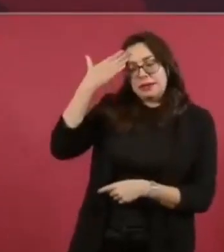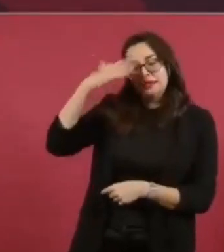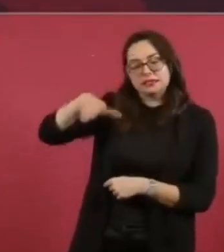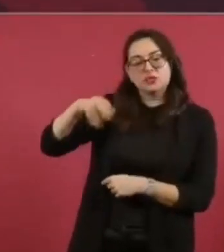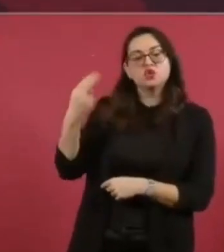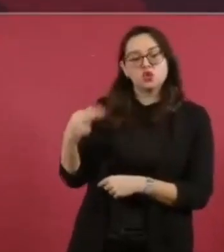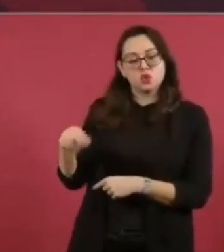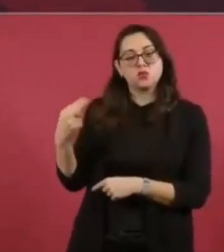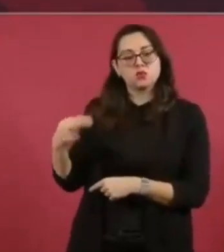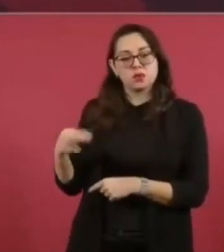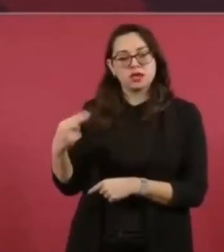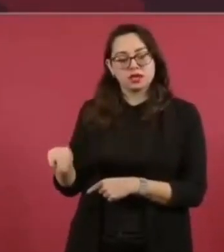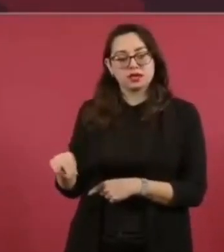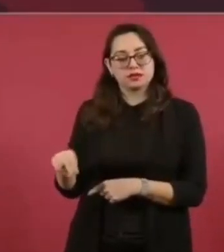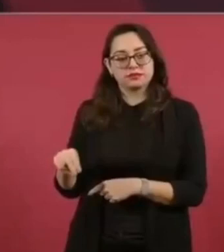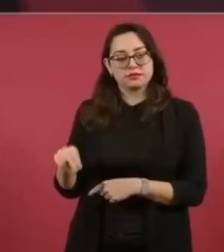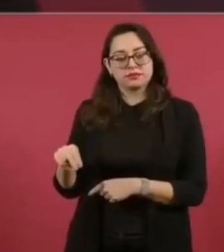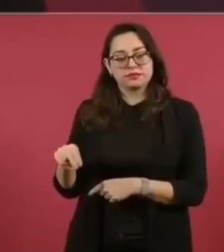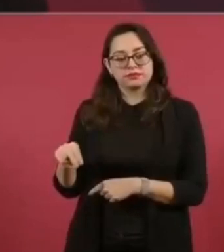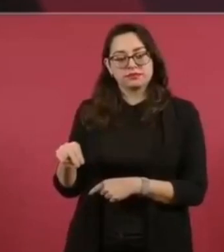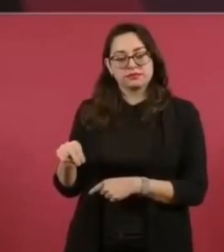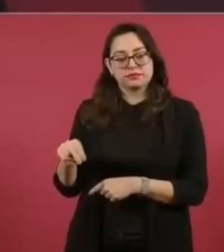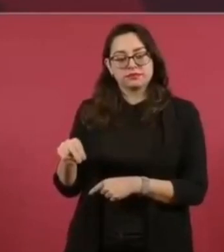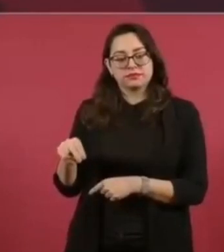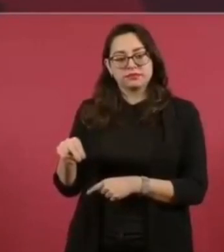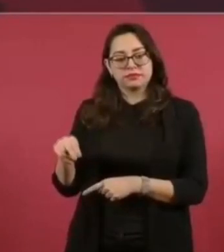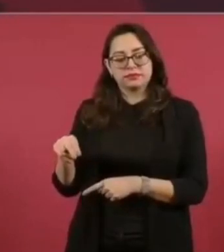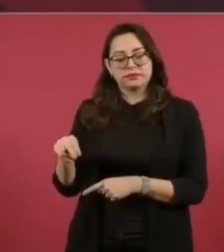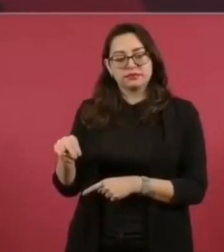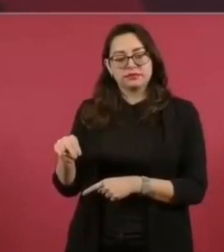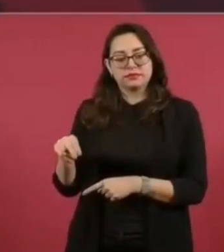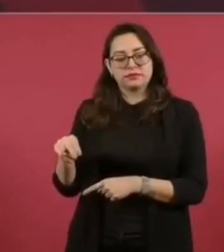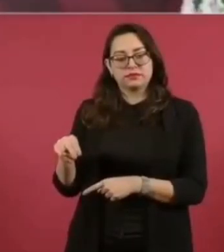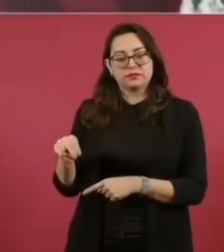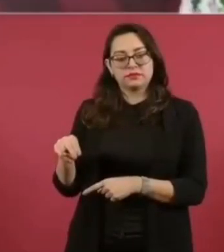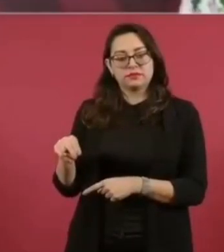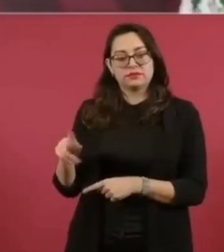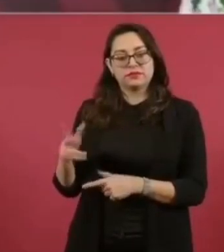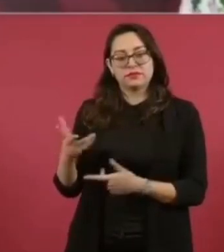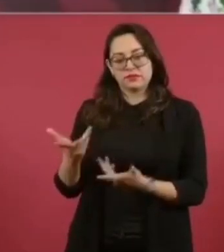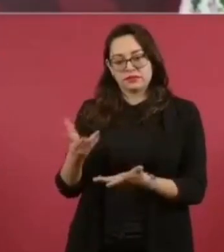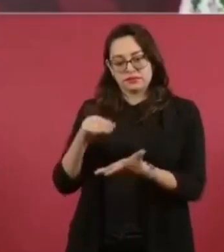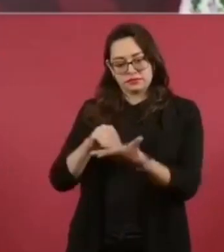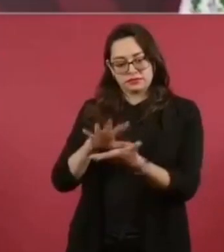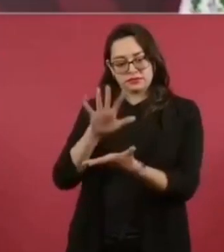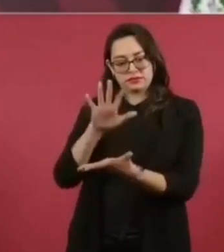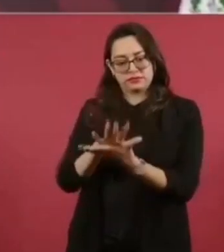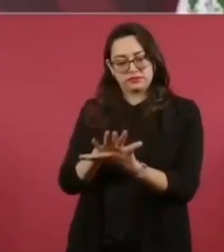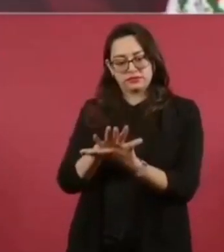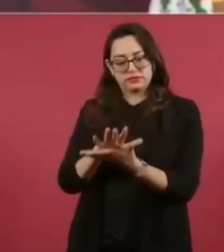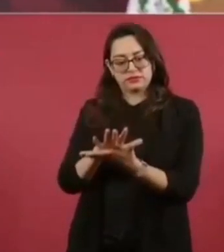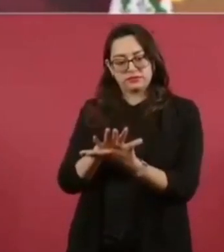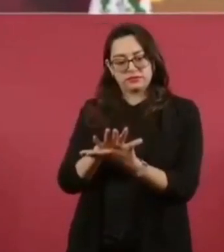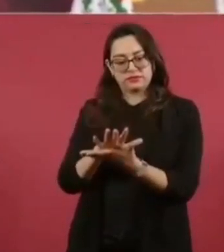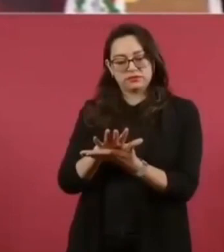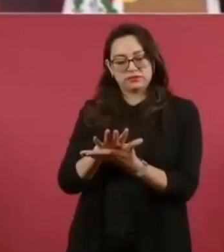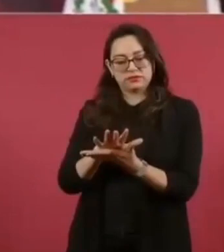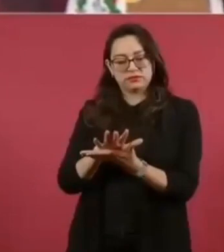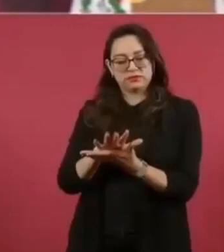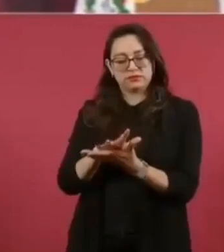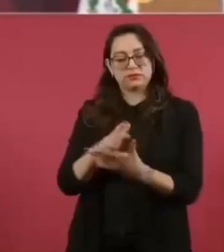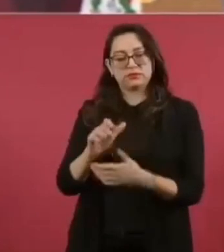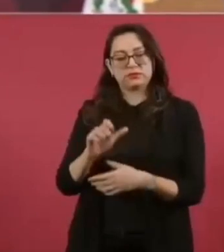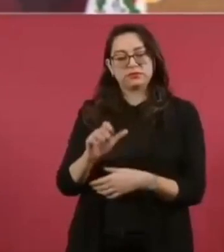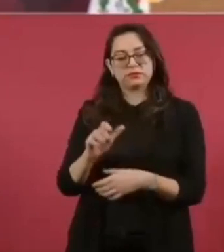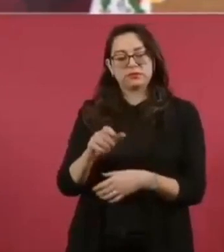O cuando menos se constató de que una segunda